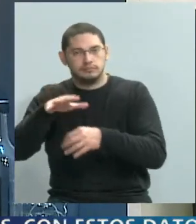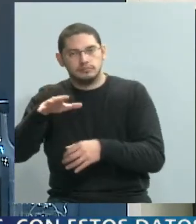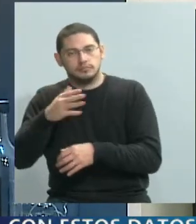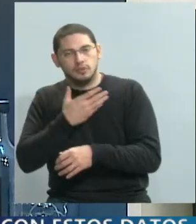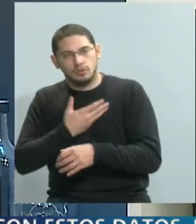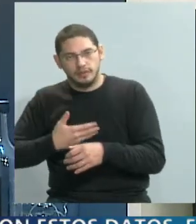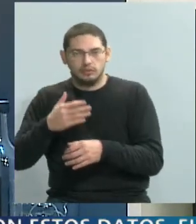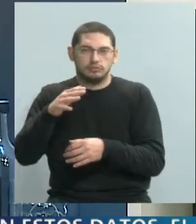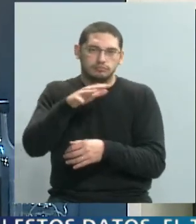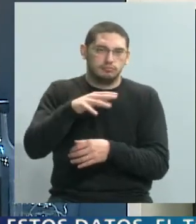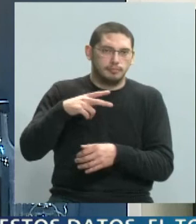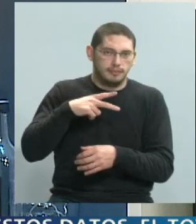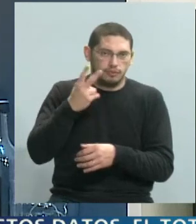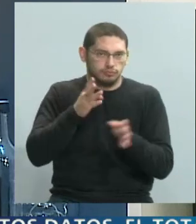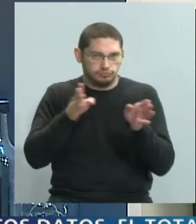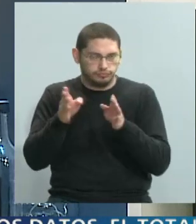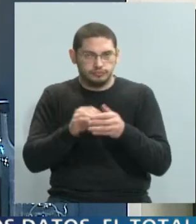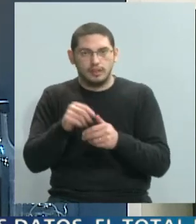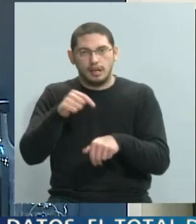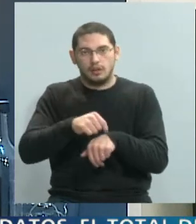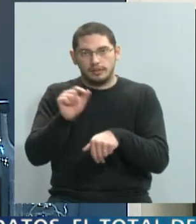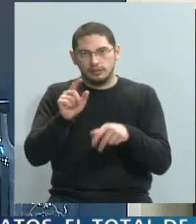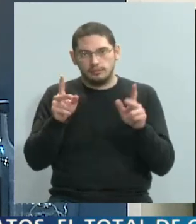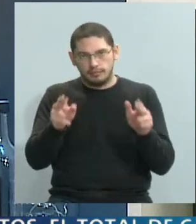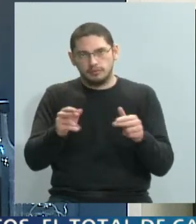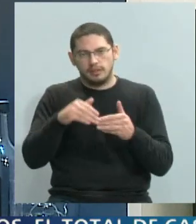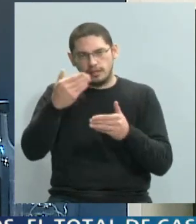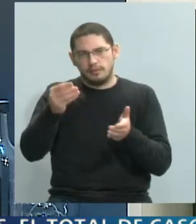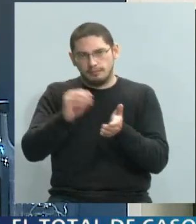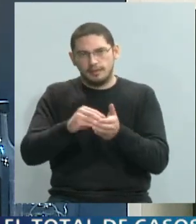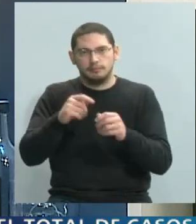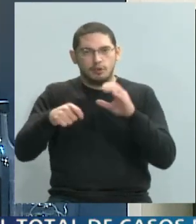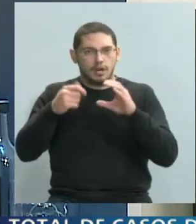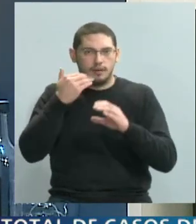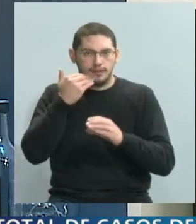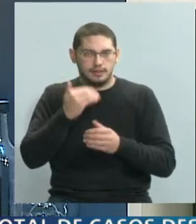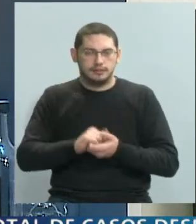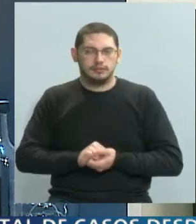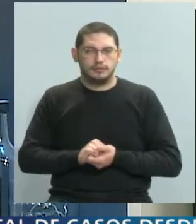el área privada. Nosotros vamos a ir a una pausa, enseguida regresamos con más Atardecidos.